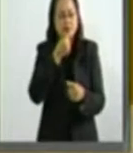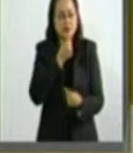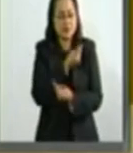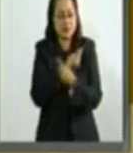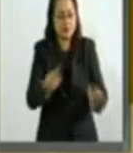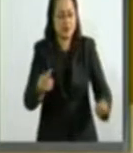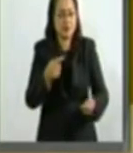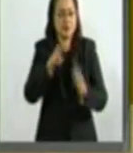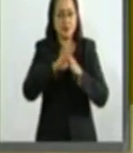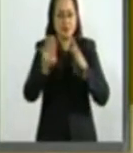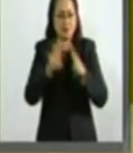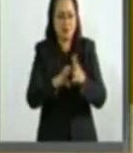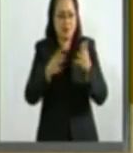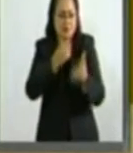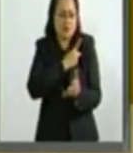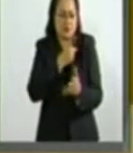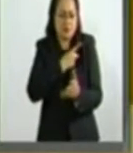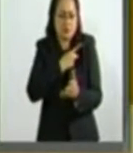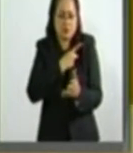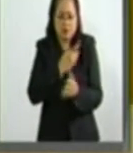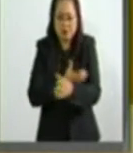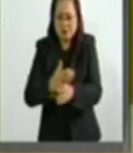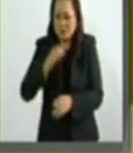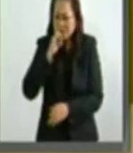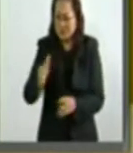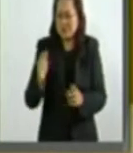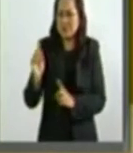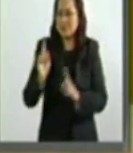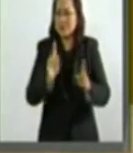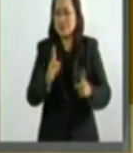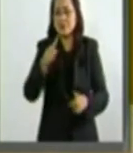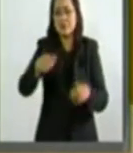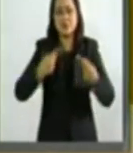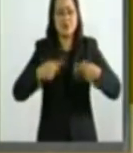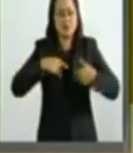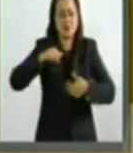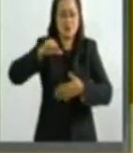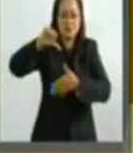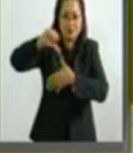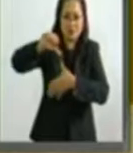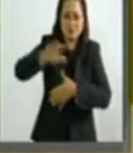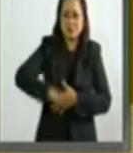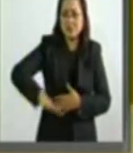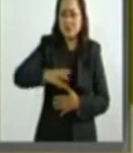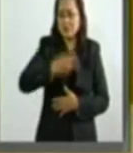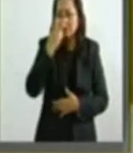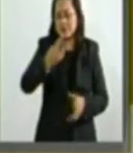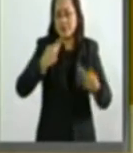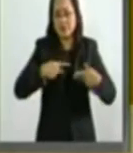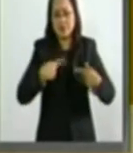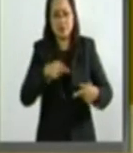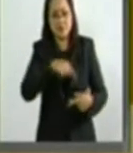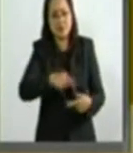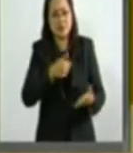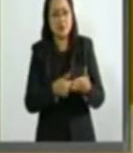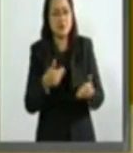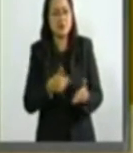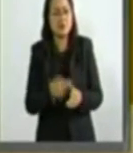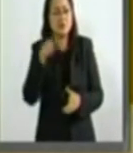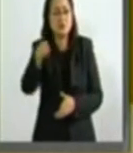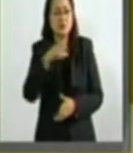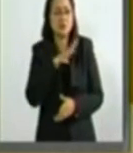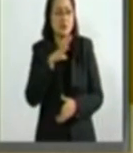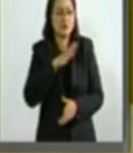no acompañados y también con los migrantes sudamericanos que actualmente en este momento se